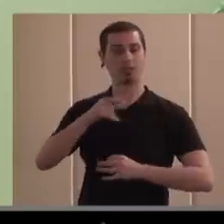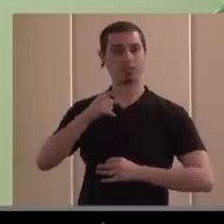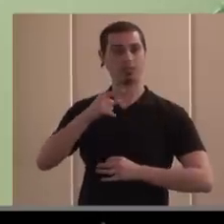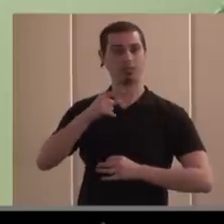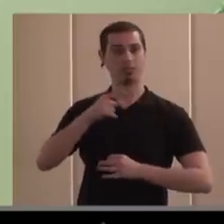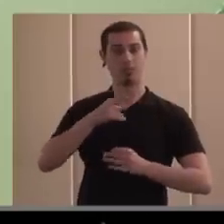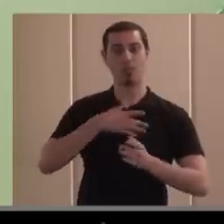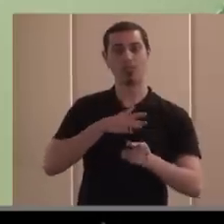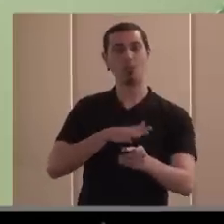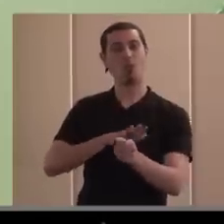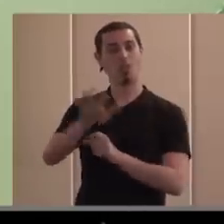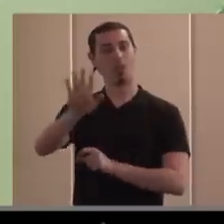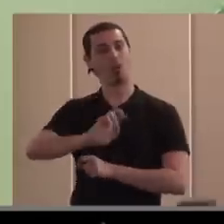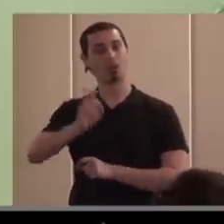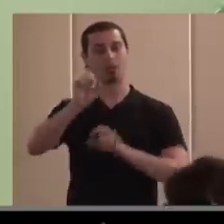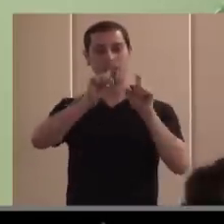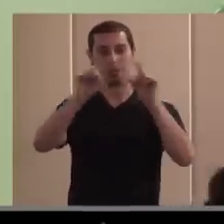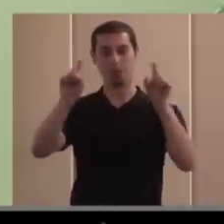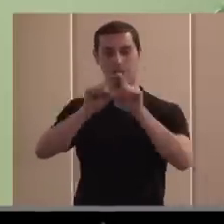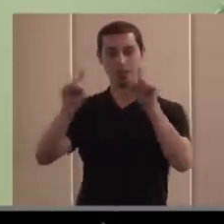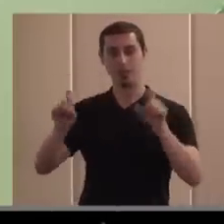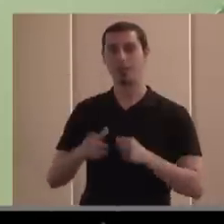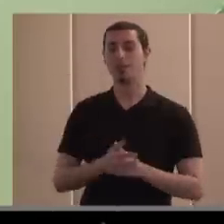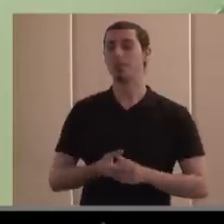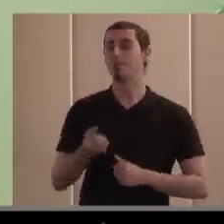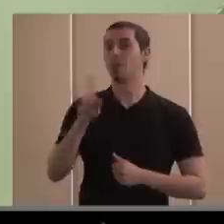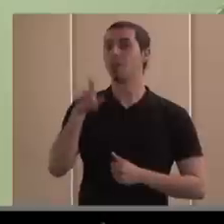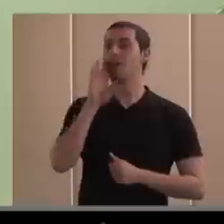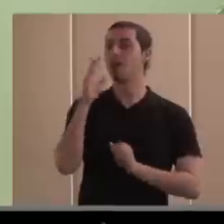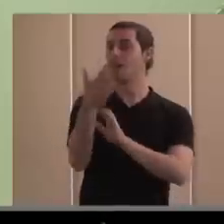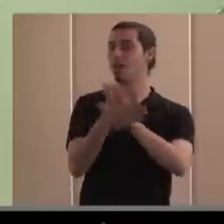otras entidades, ¿no? Como también he comentado estamos